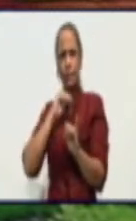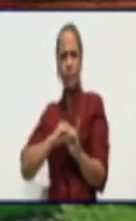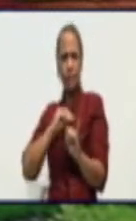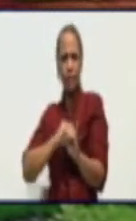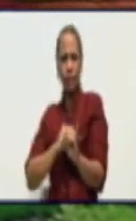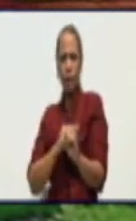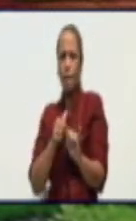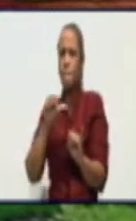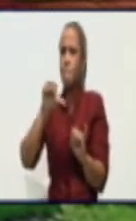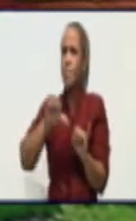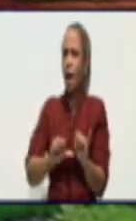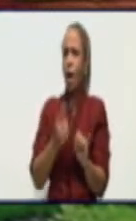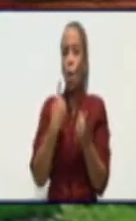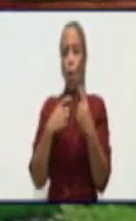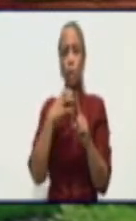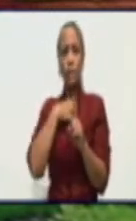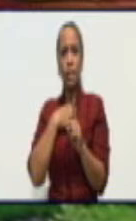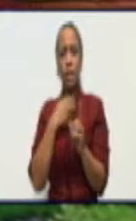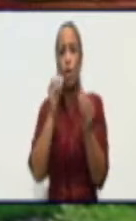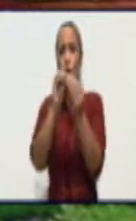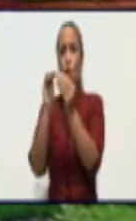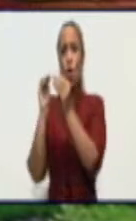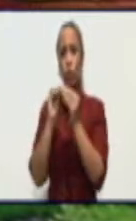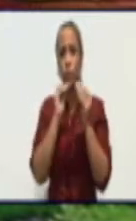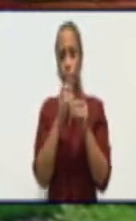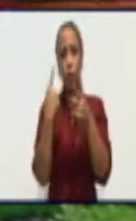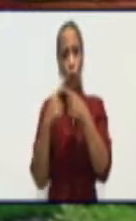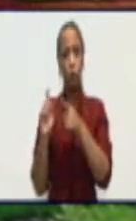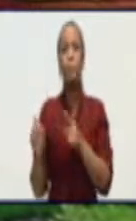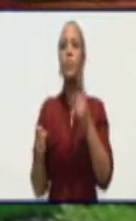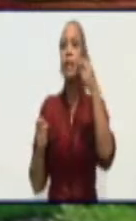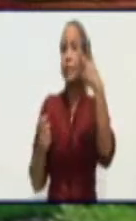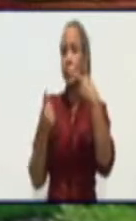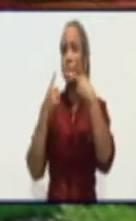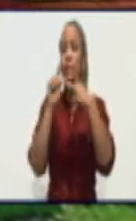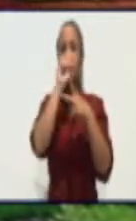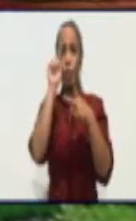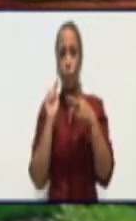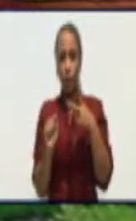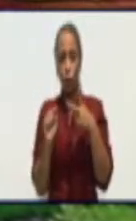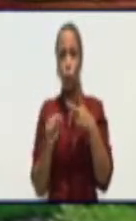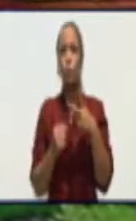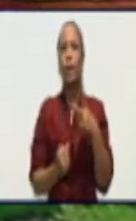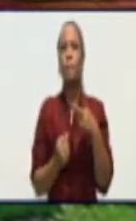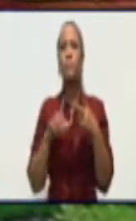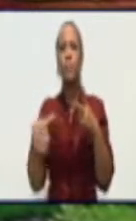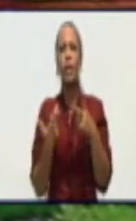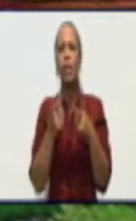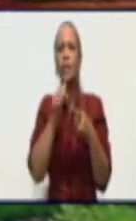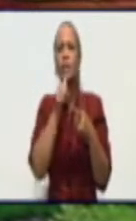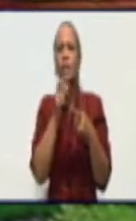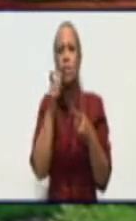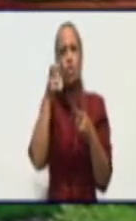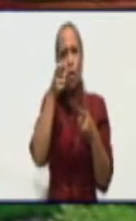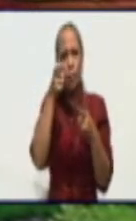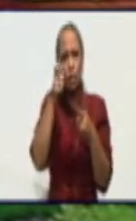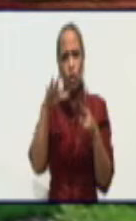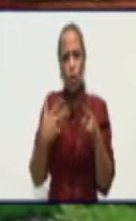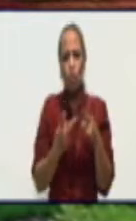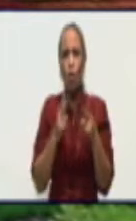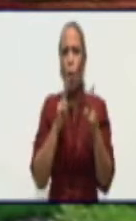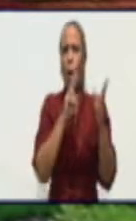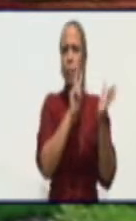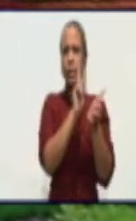tan serio como la COVID-19? Segunda pregunta ¿siguen apareciendo sospechosos a partir de la pesquisa